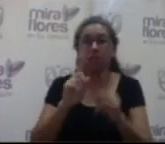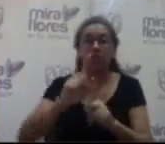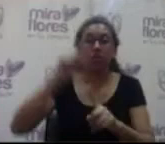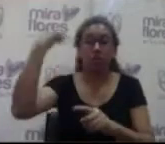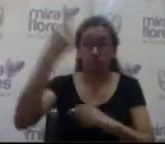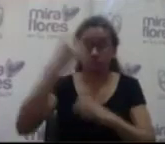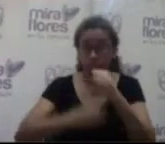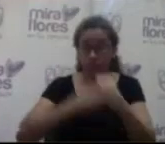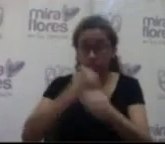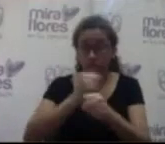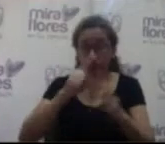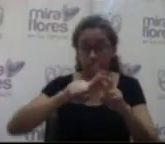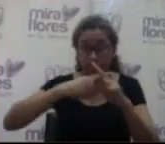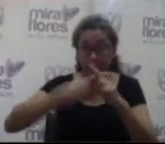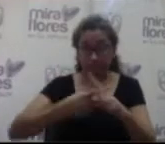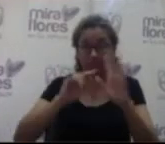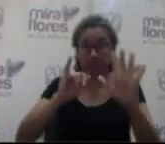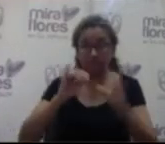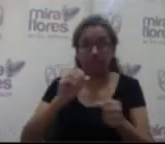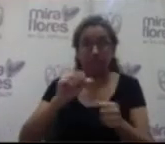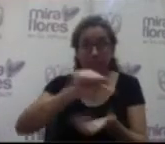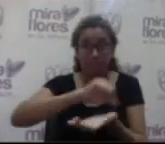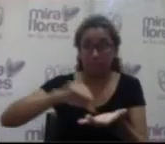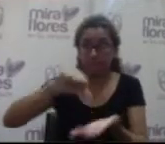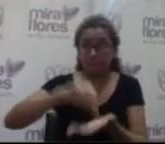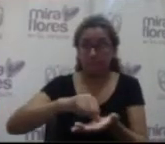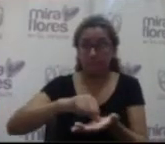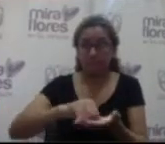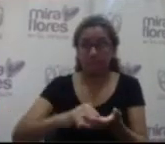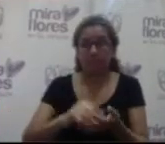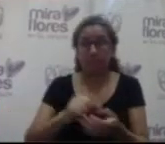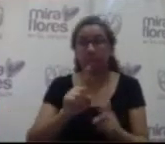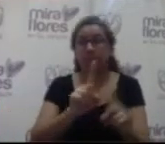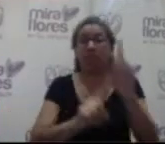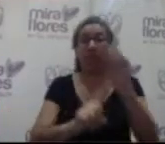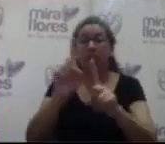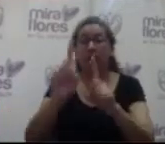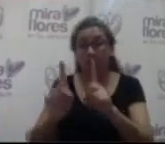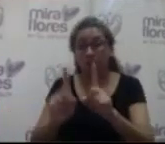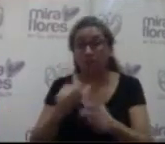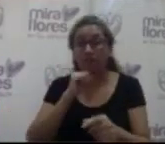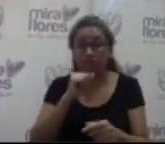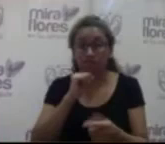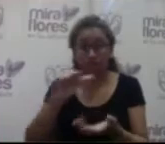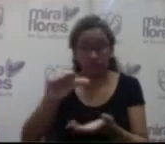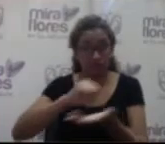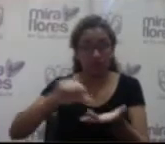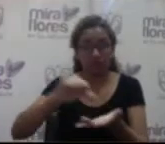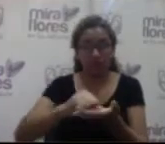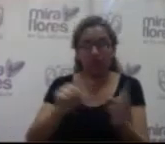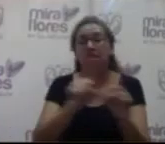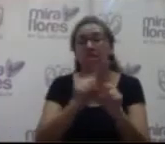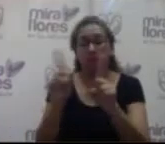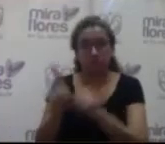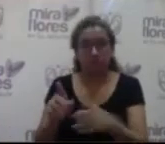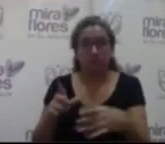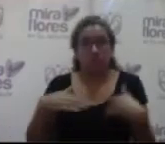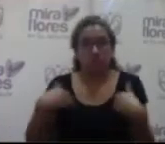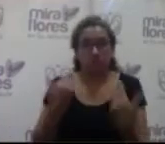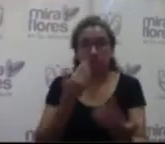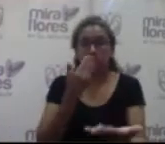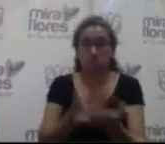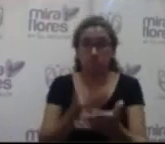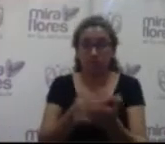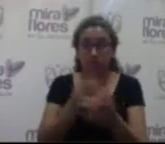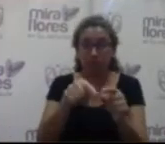empezamos con esos seis parques esperamos que los siguientes que vinieron a raíz de esa propuesta también puedan a colación